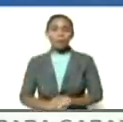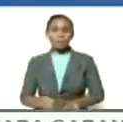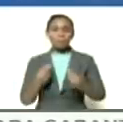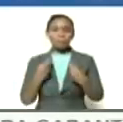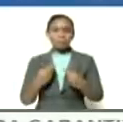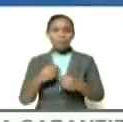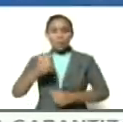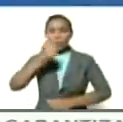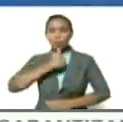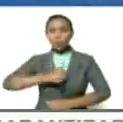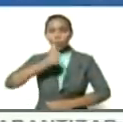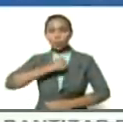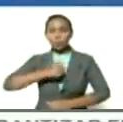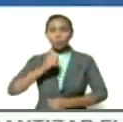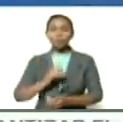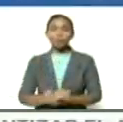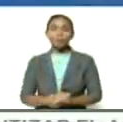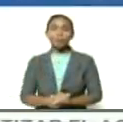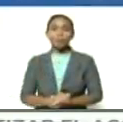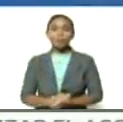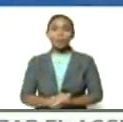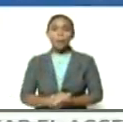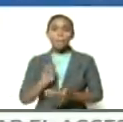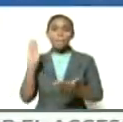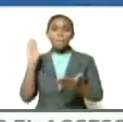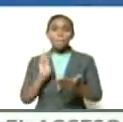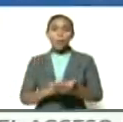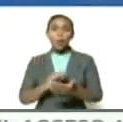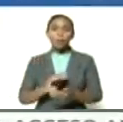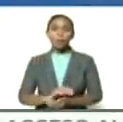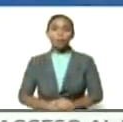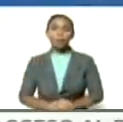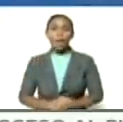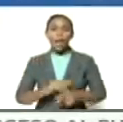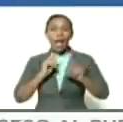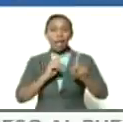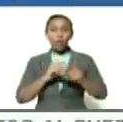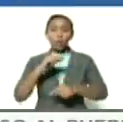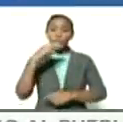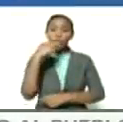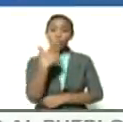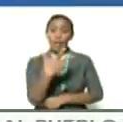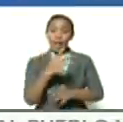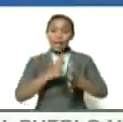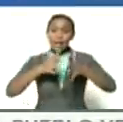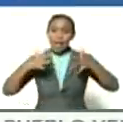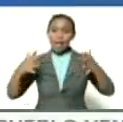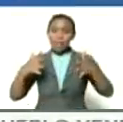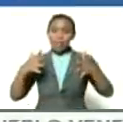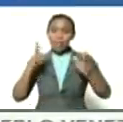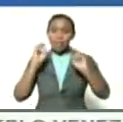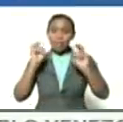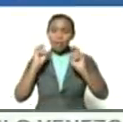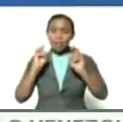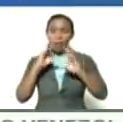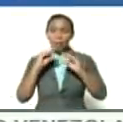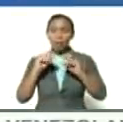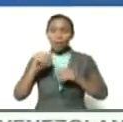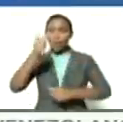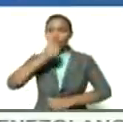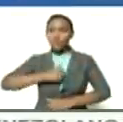resistir para aplicar esos tres grandes elementos de que hablábamos la